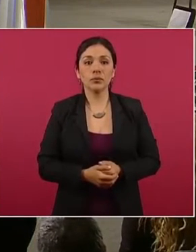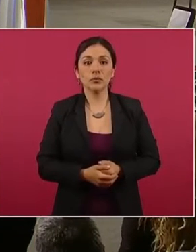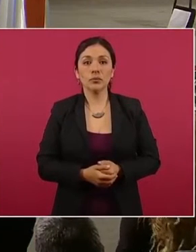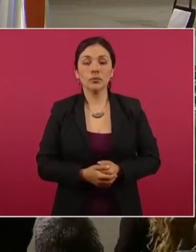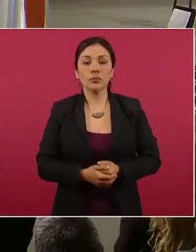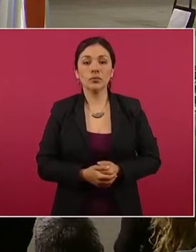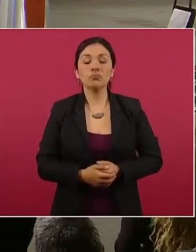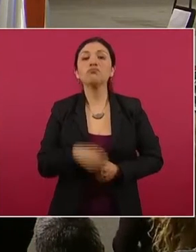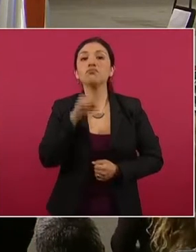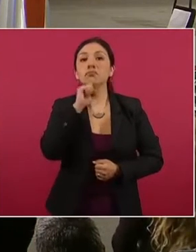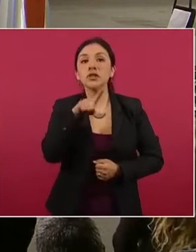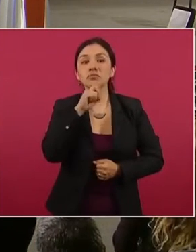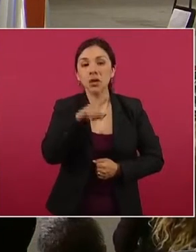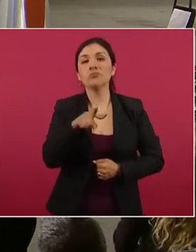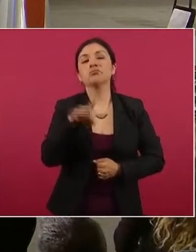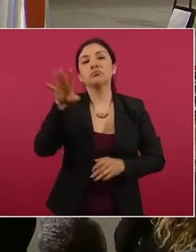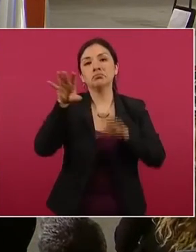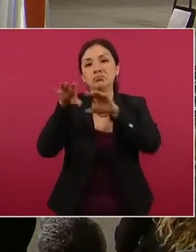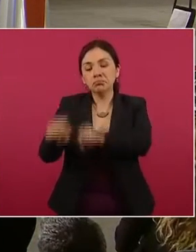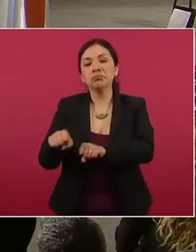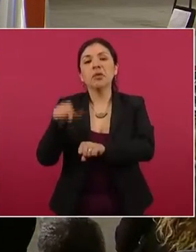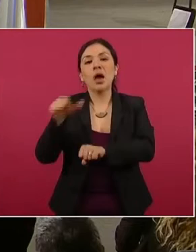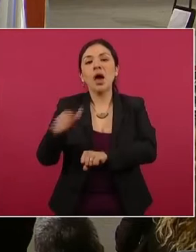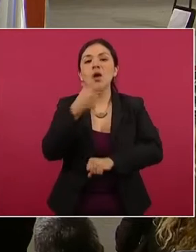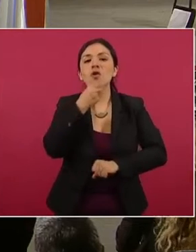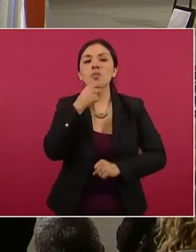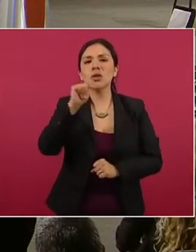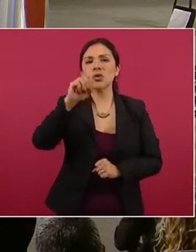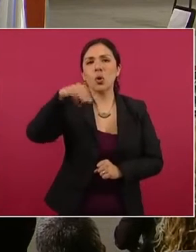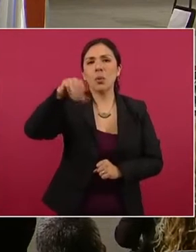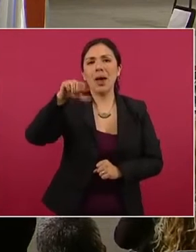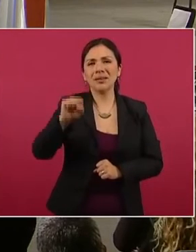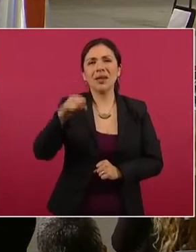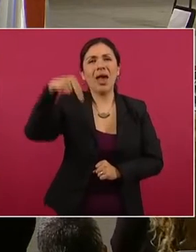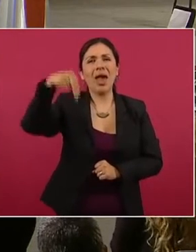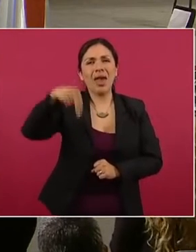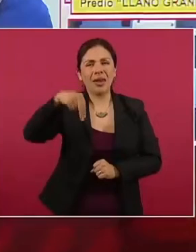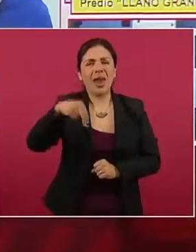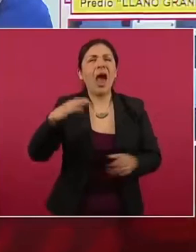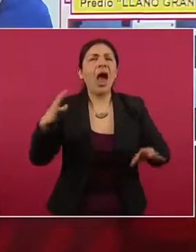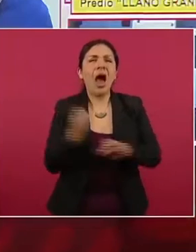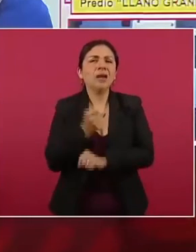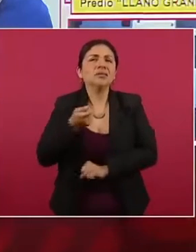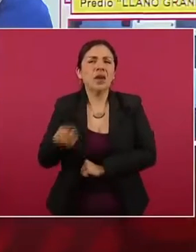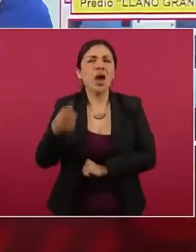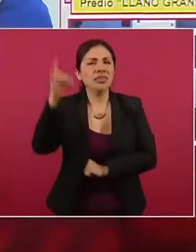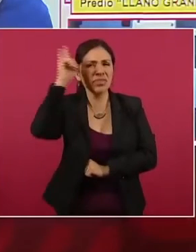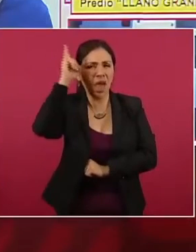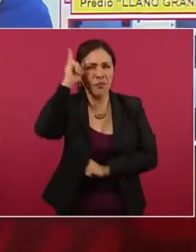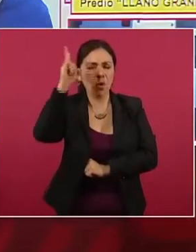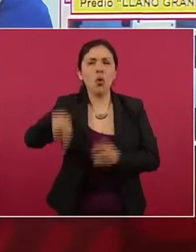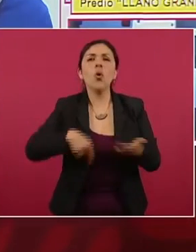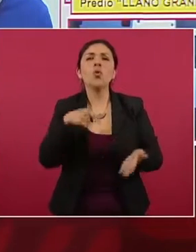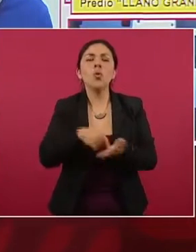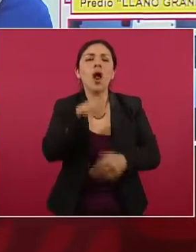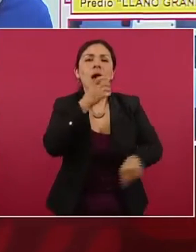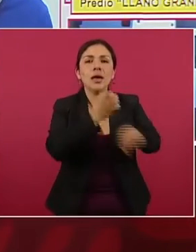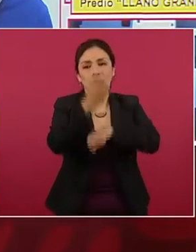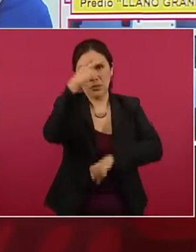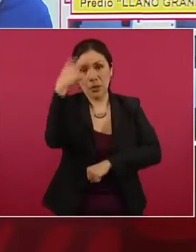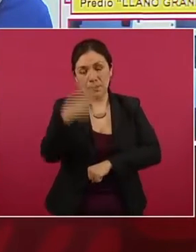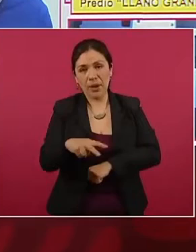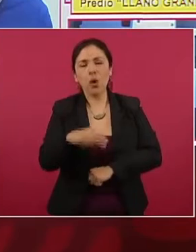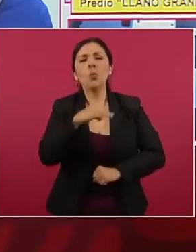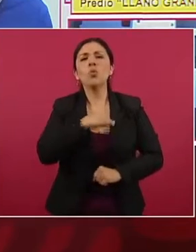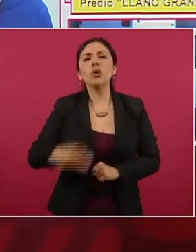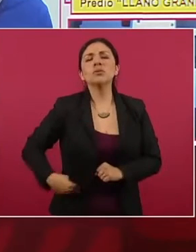Informamos de la detención de Tomás N., alias El Diablo, en el Estado de México, en